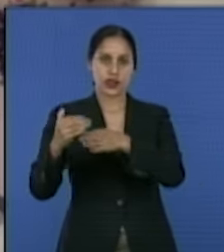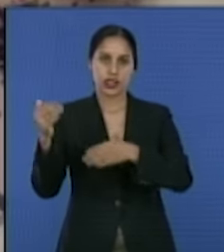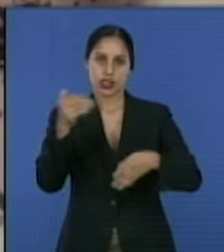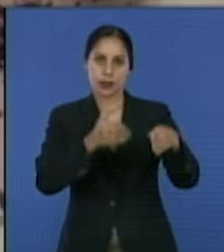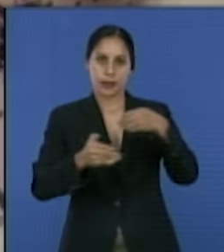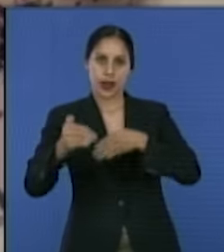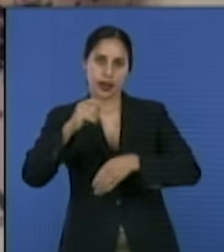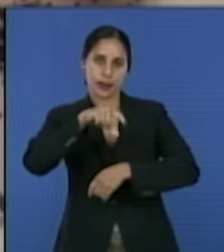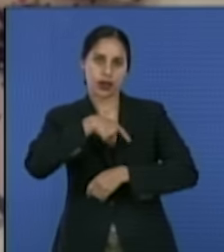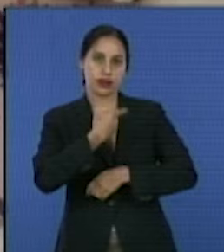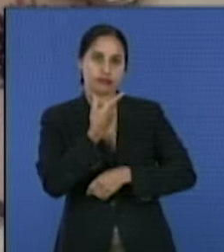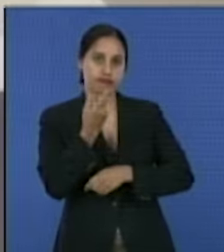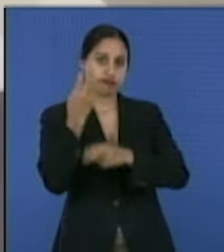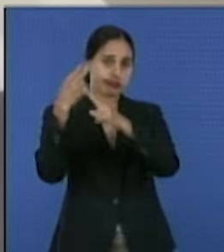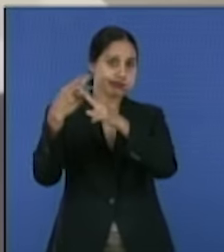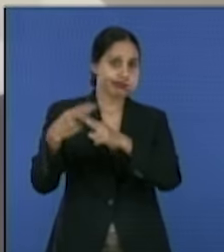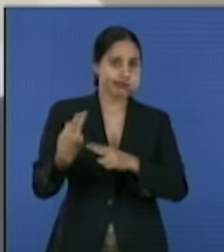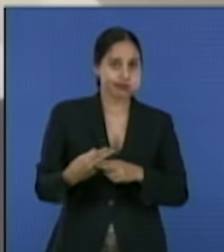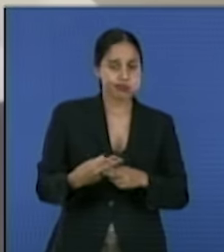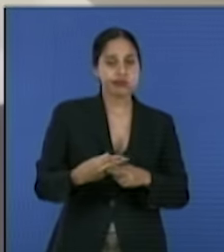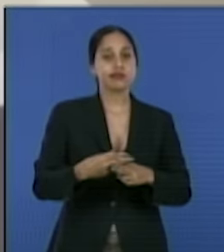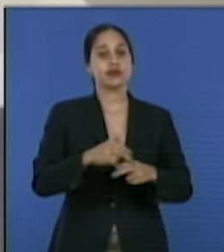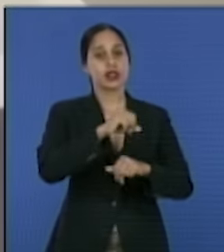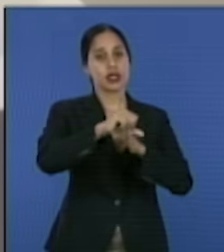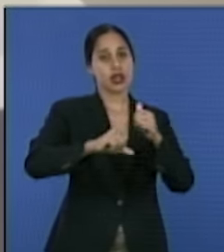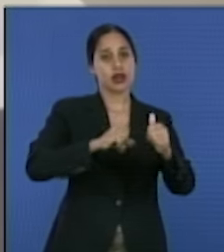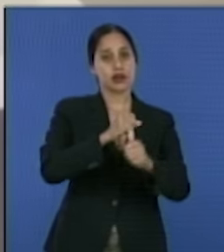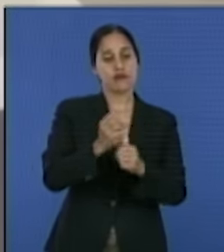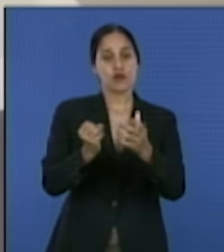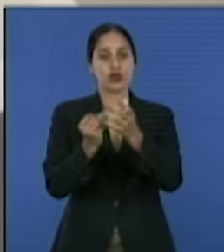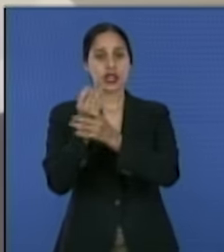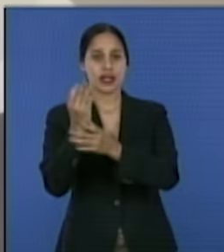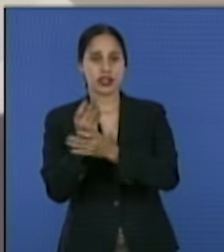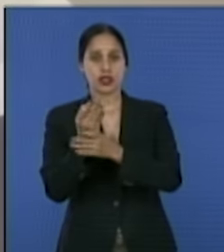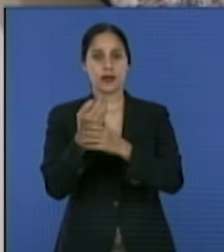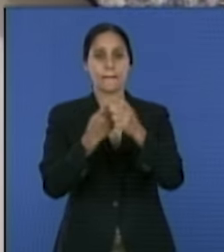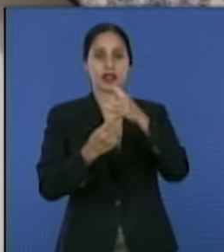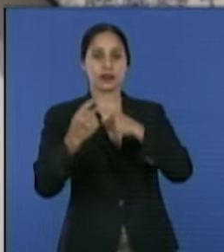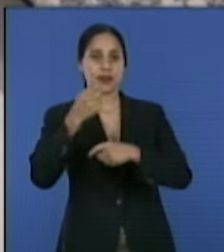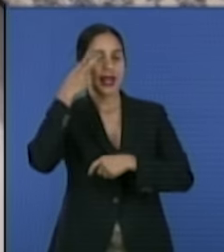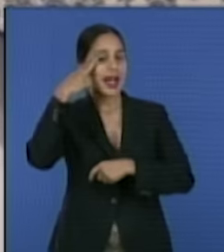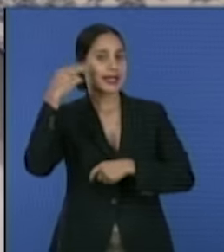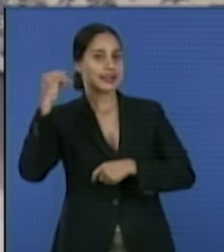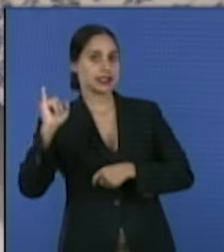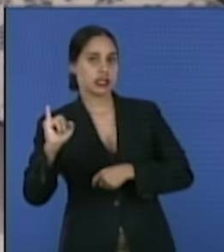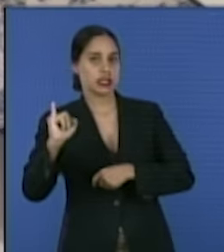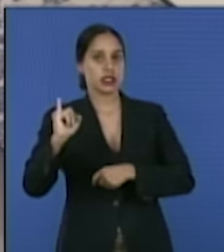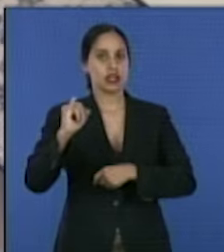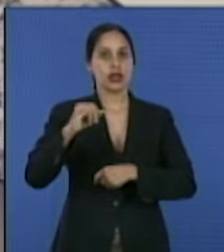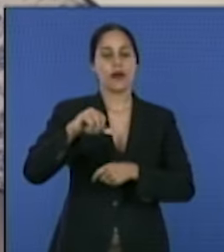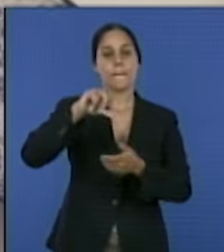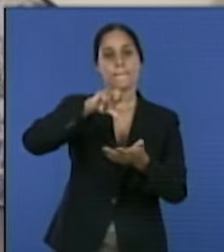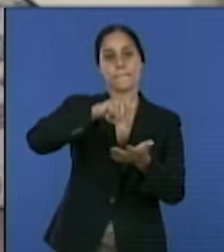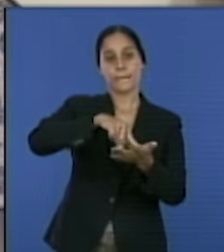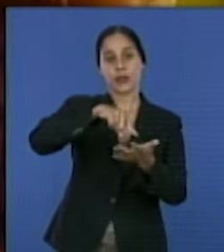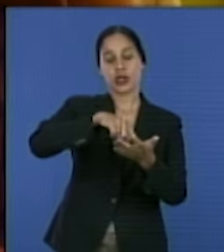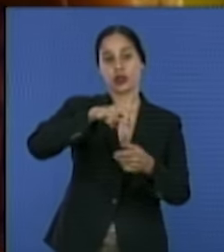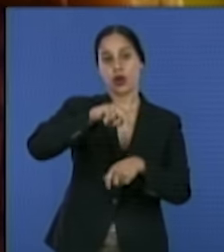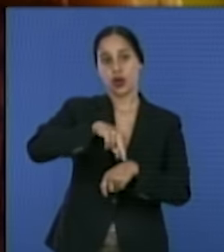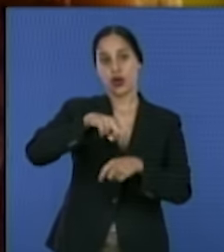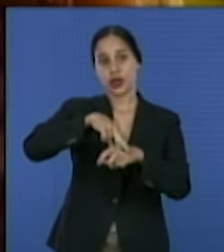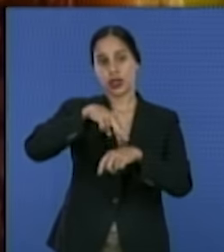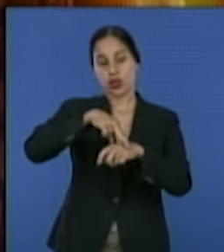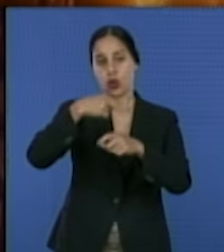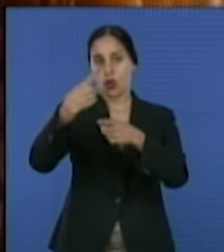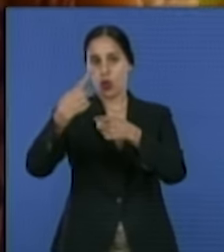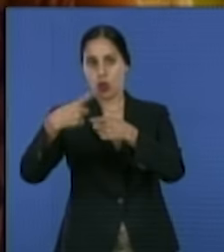visuales del Caribe. La exposición cuenta con destacadas creadoras de países como Haití, Barbados, Puerto Rico, entre otros. El